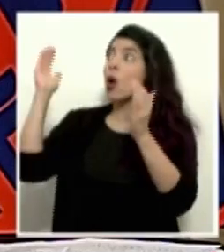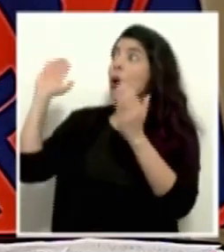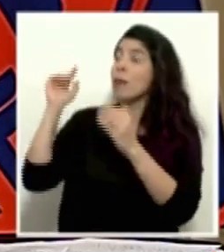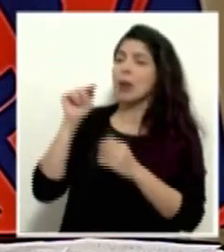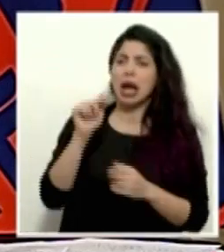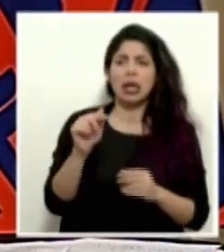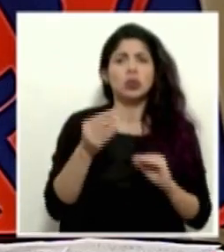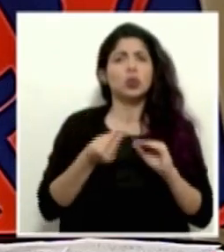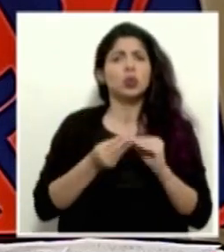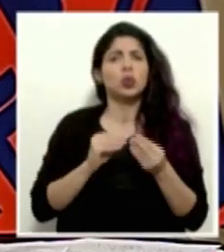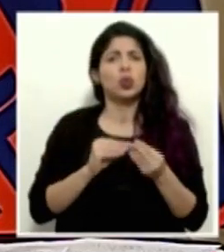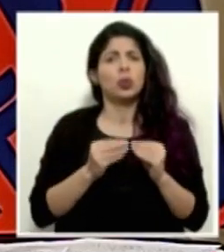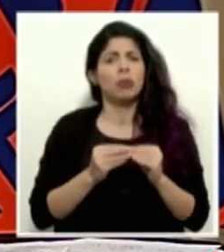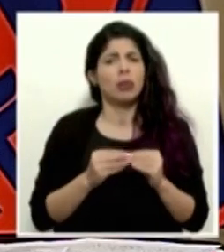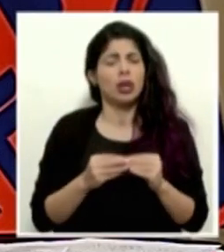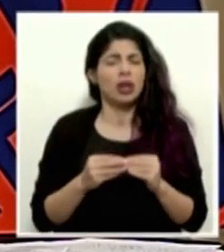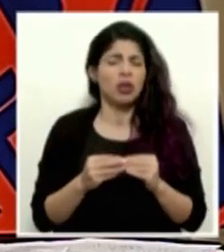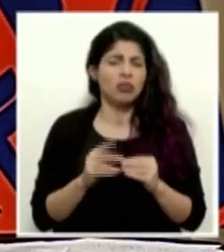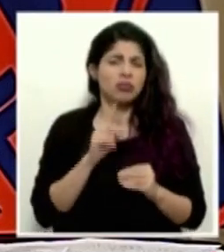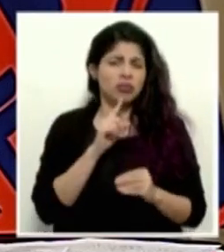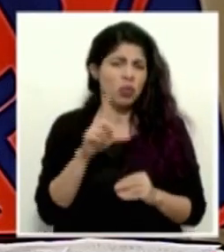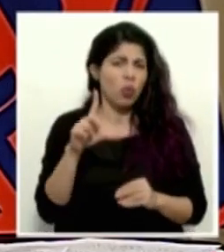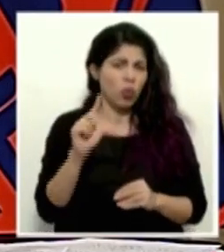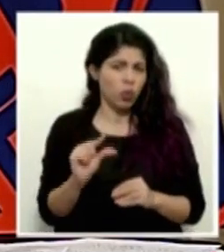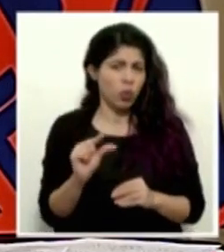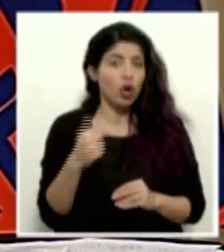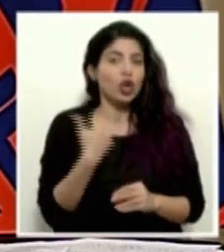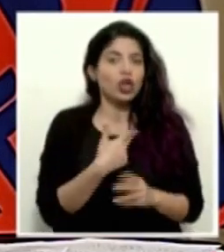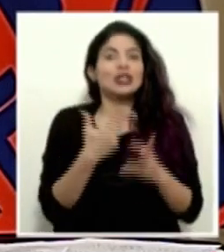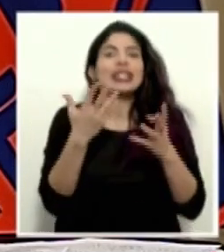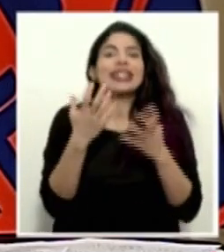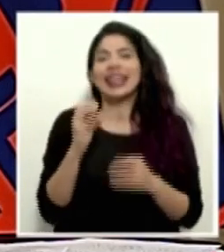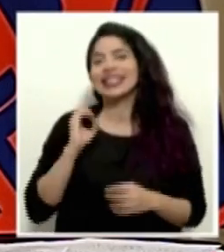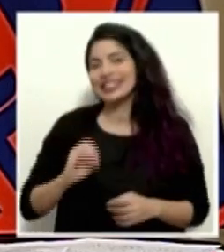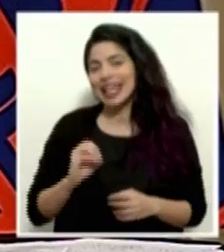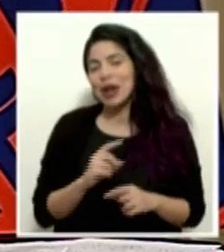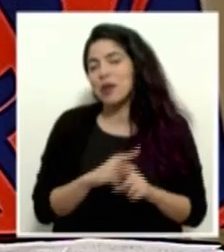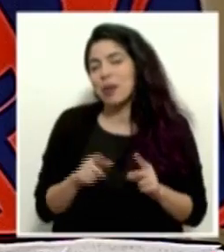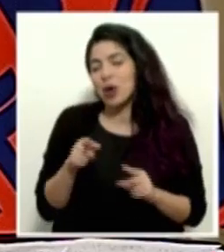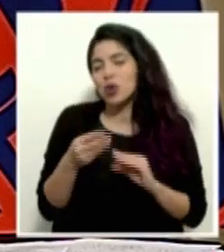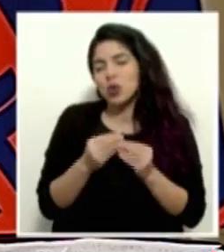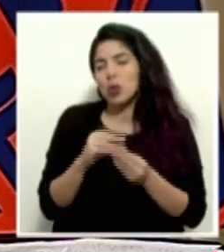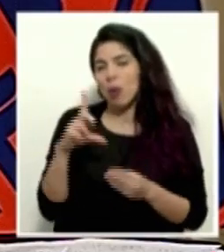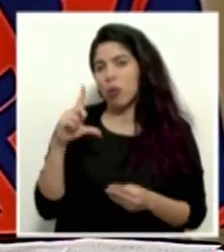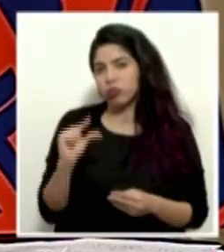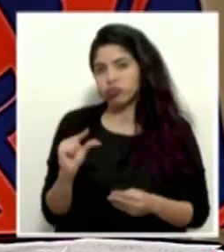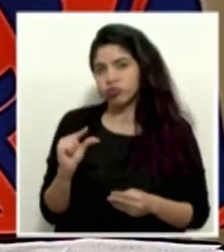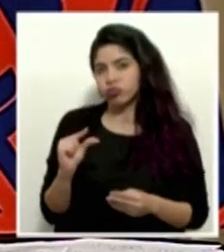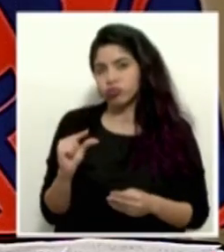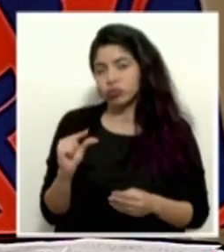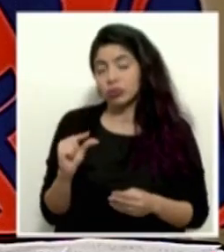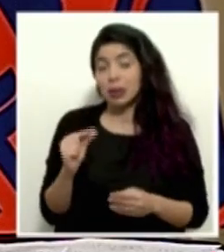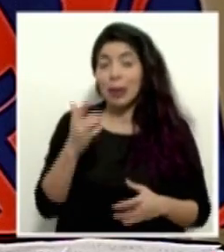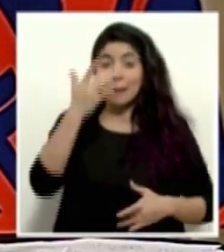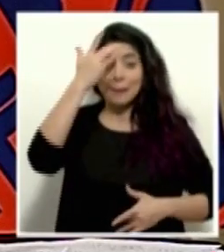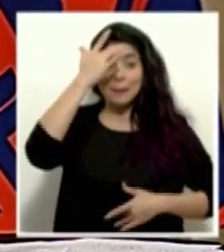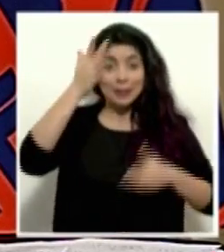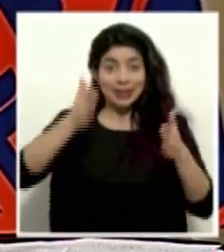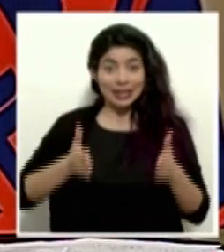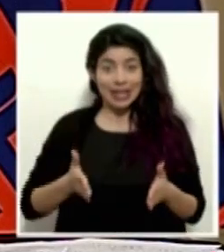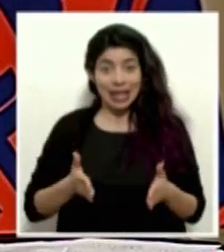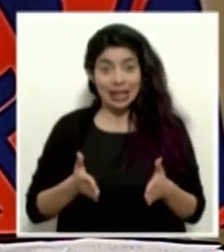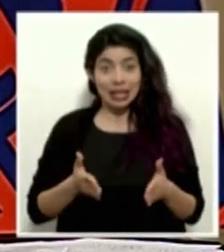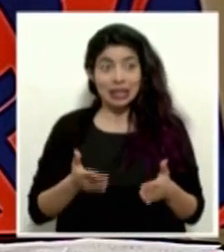es un número relativamente bajo, quisiéramos que fuera cero, pero los pacientes